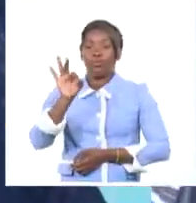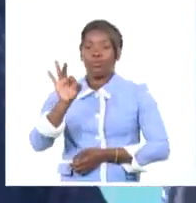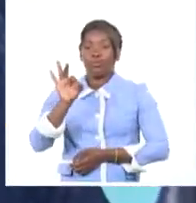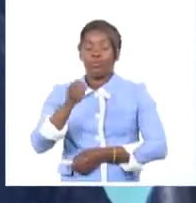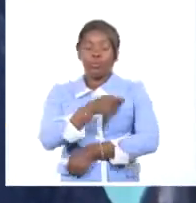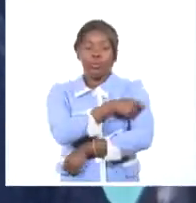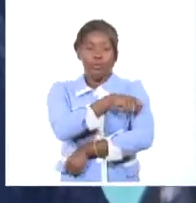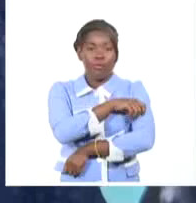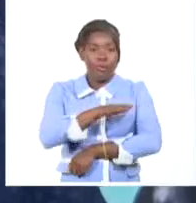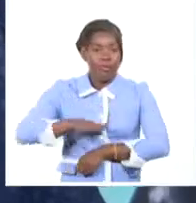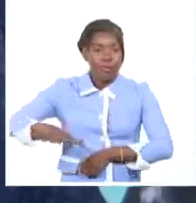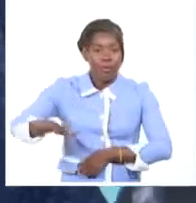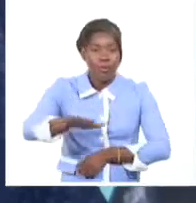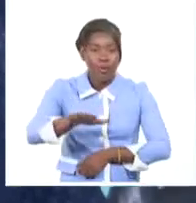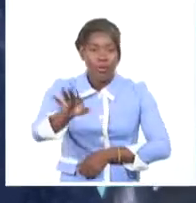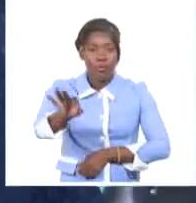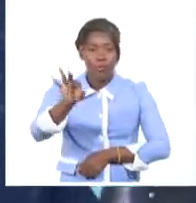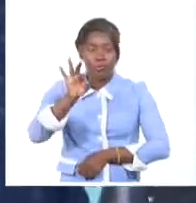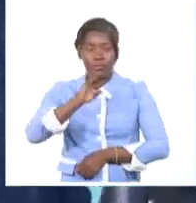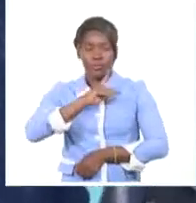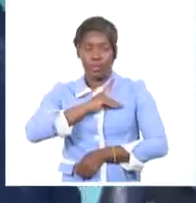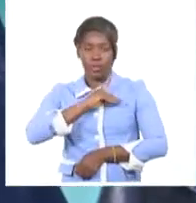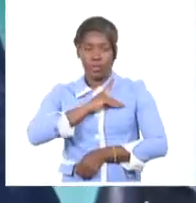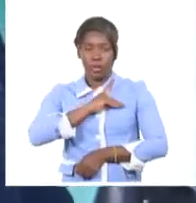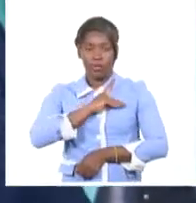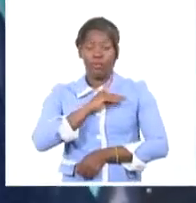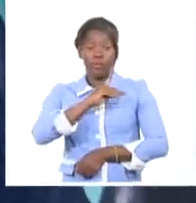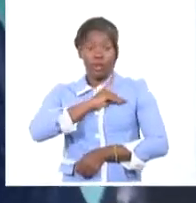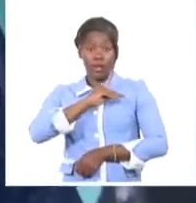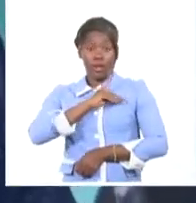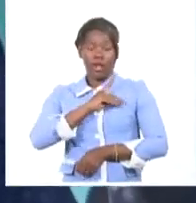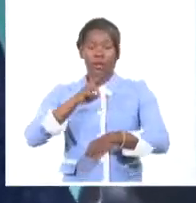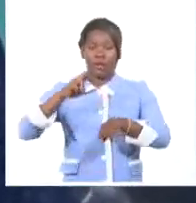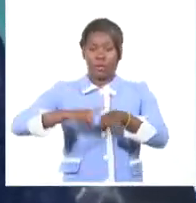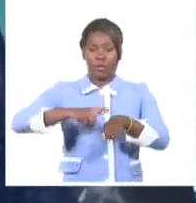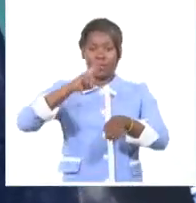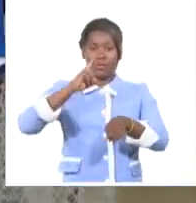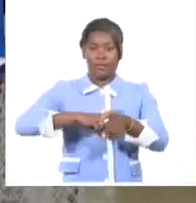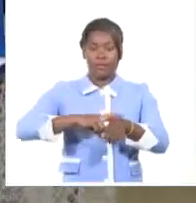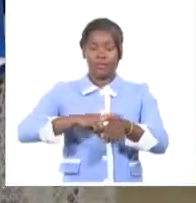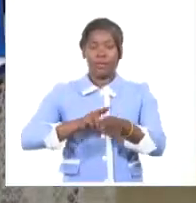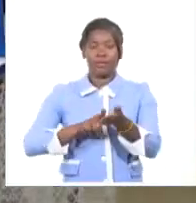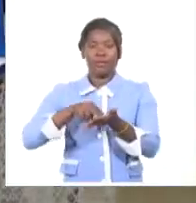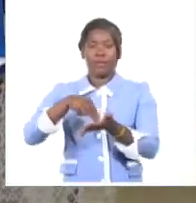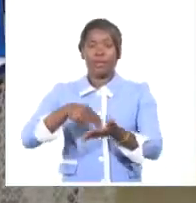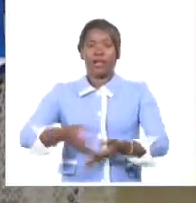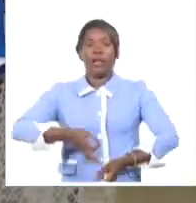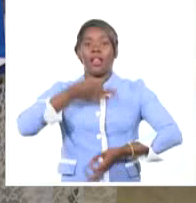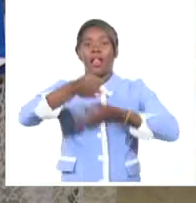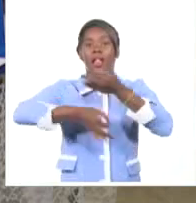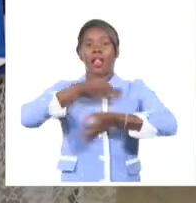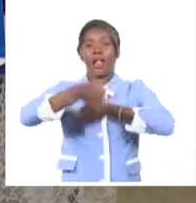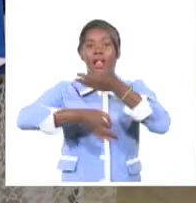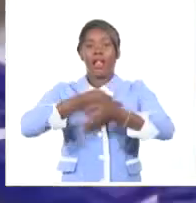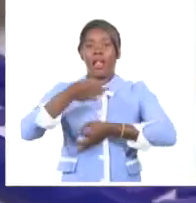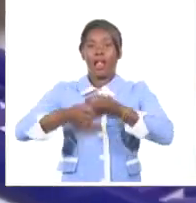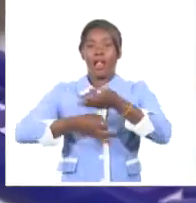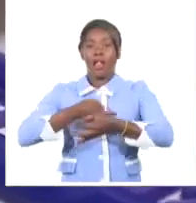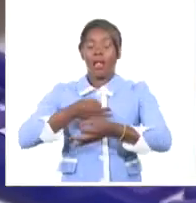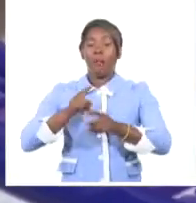Hoy elegimos a los delegados, que son los legítimos representantes del pueblo. Ya después, el 17